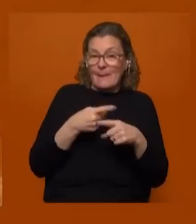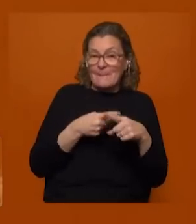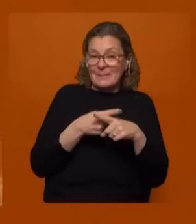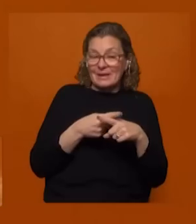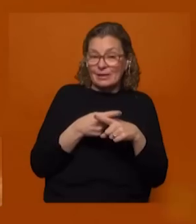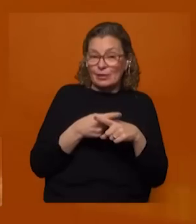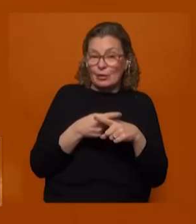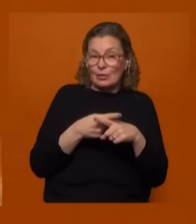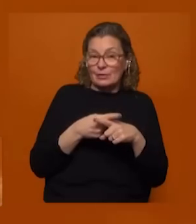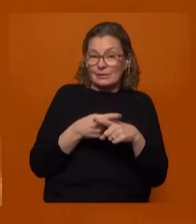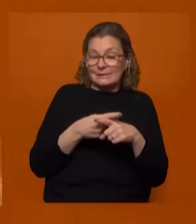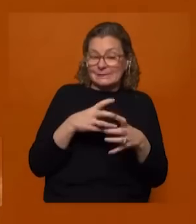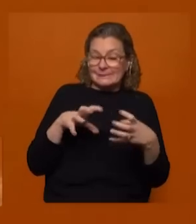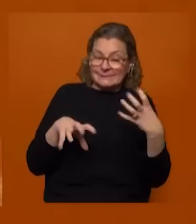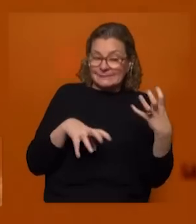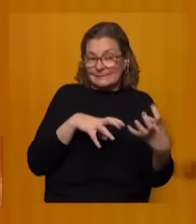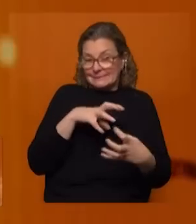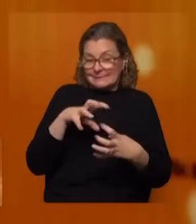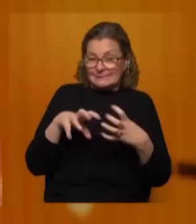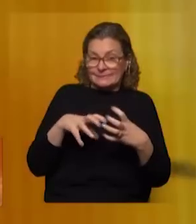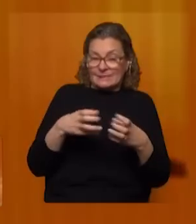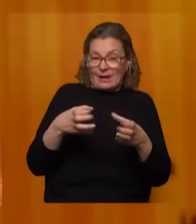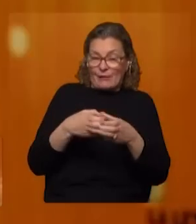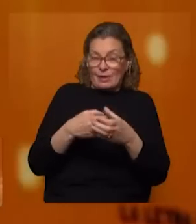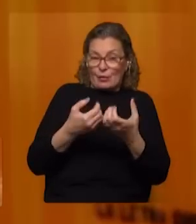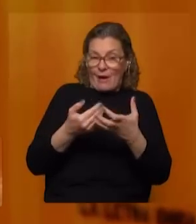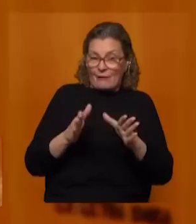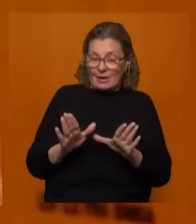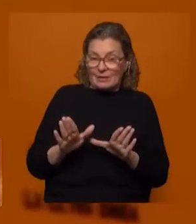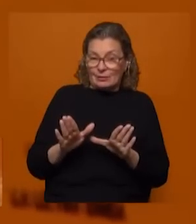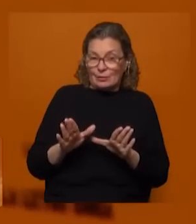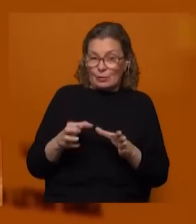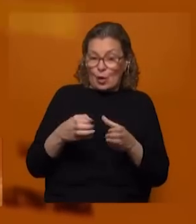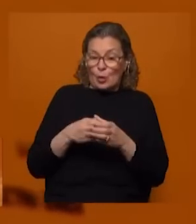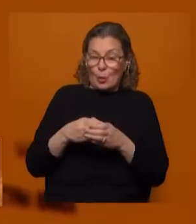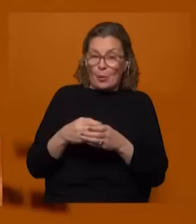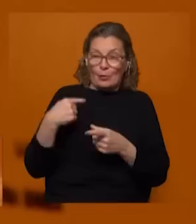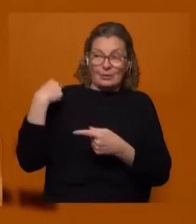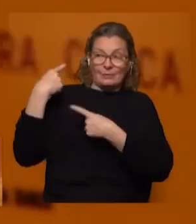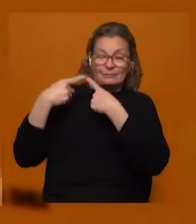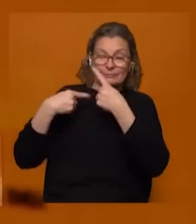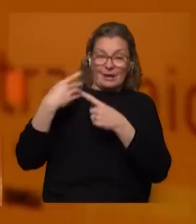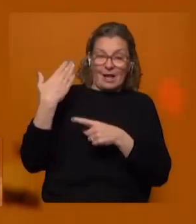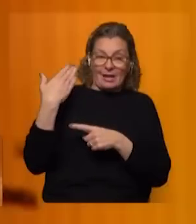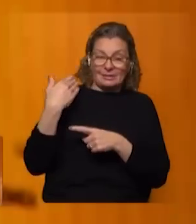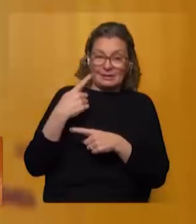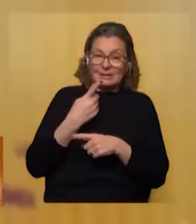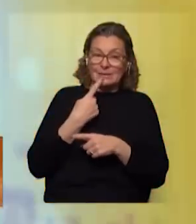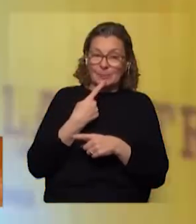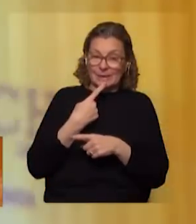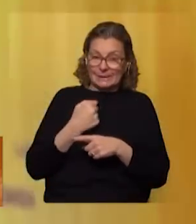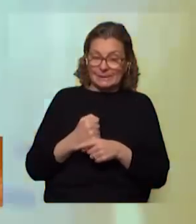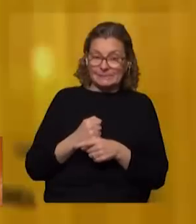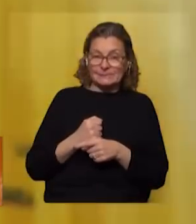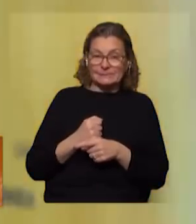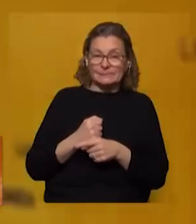un conjunto de rispideces entre Cabildo y los partidos tradicionales digamos más partidos independientes ¿no?